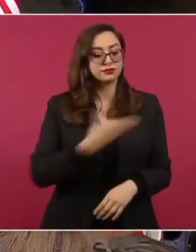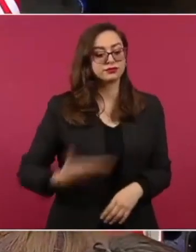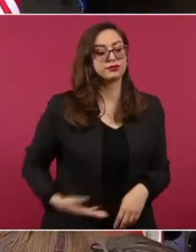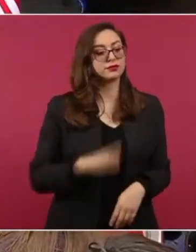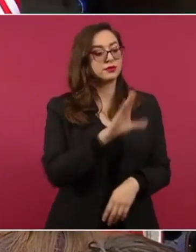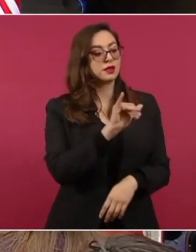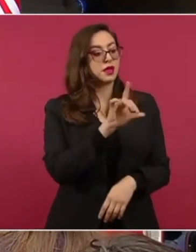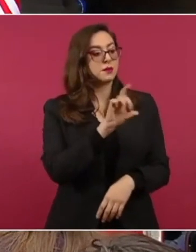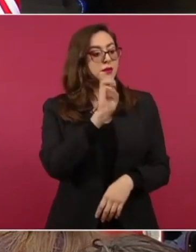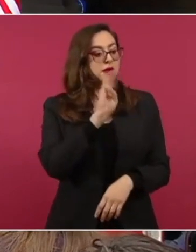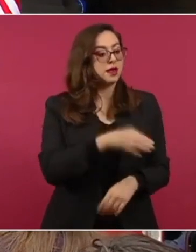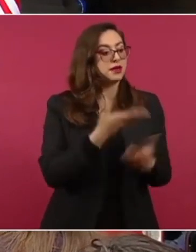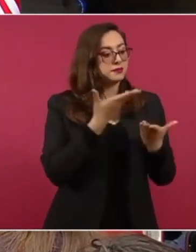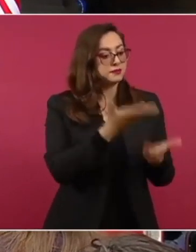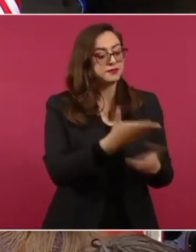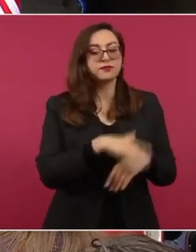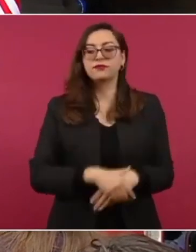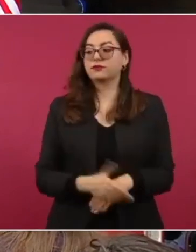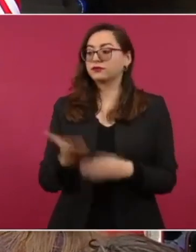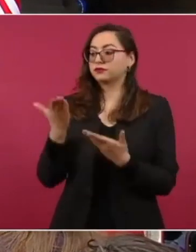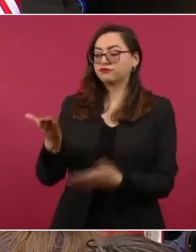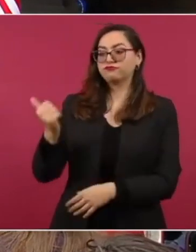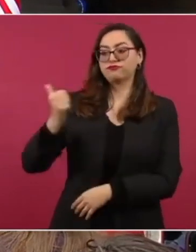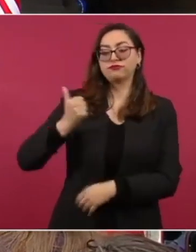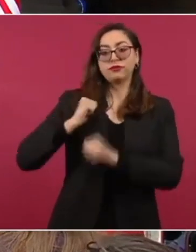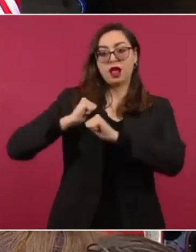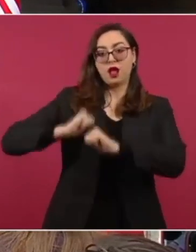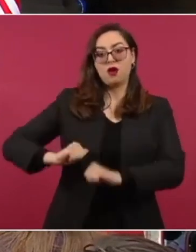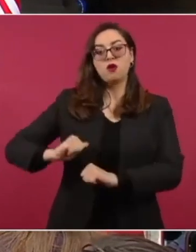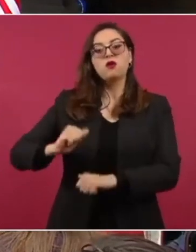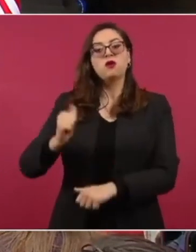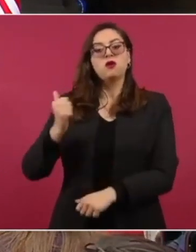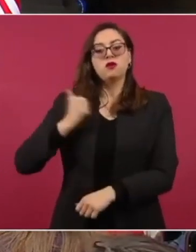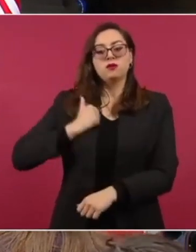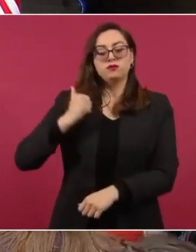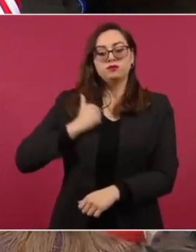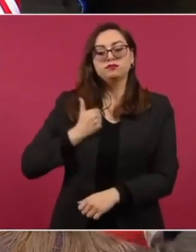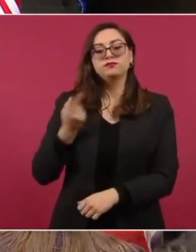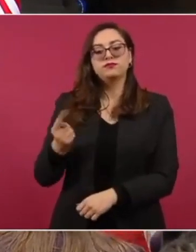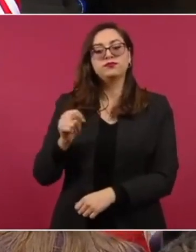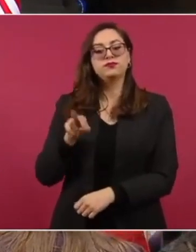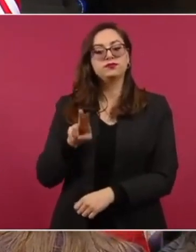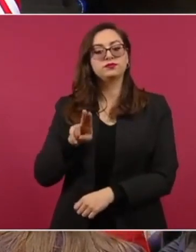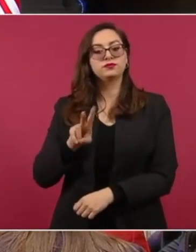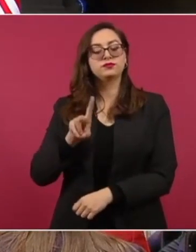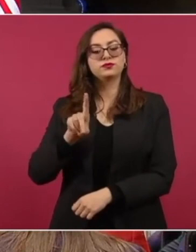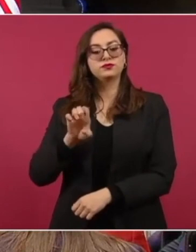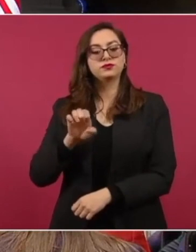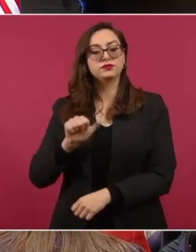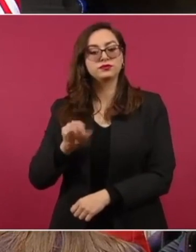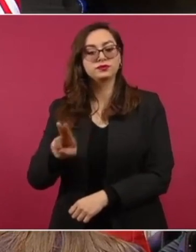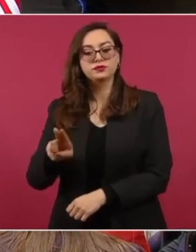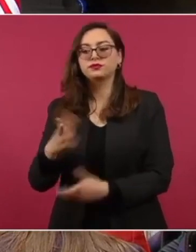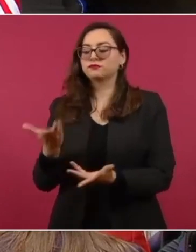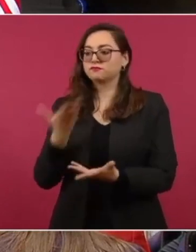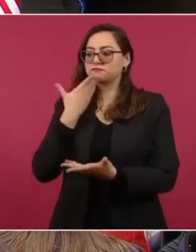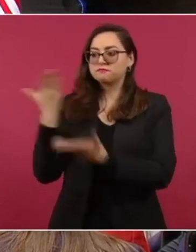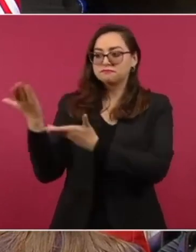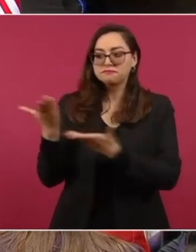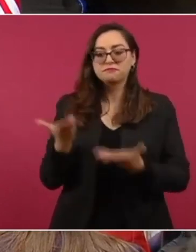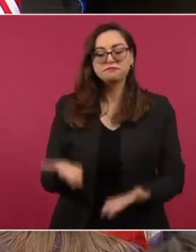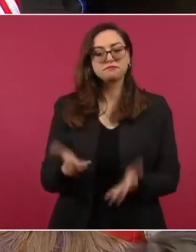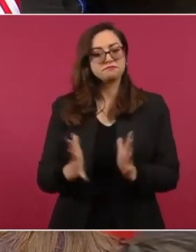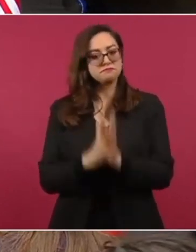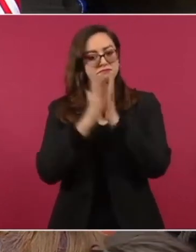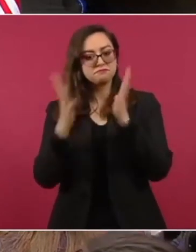y del primer ministro Dios intrudó también la de